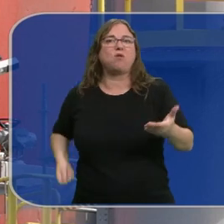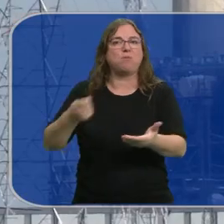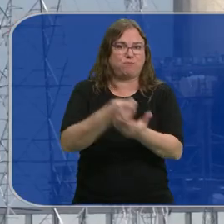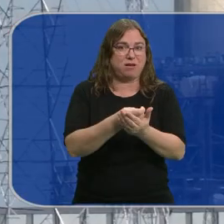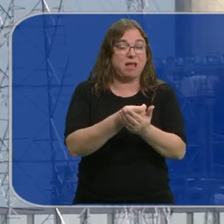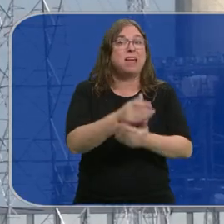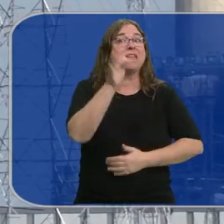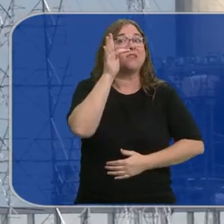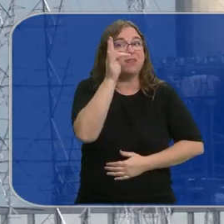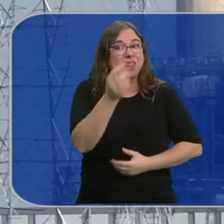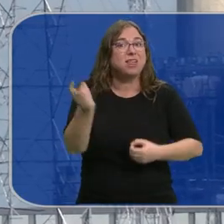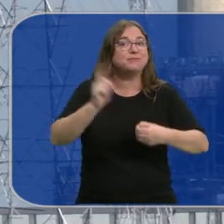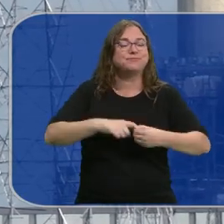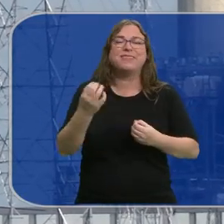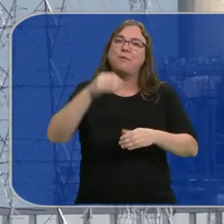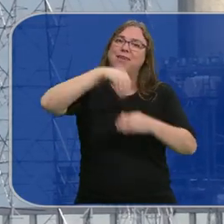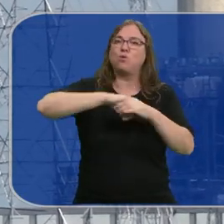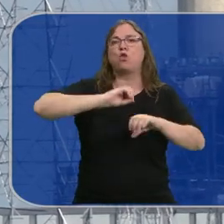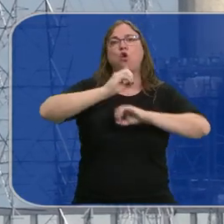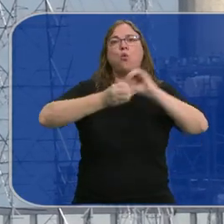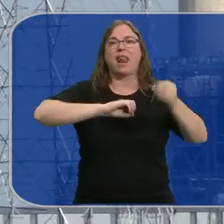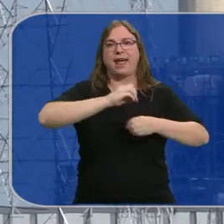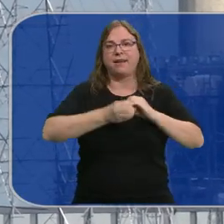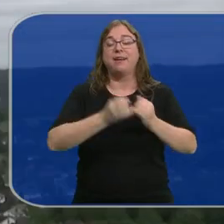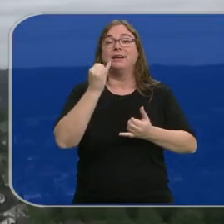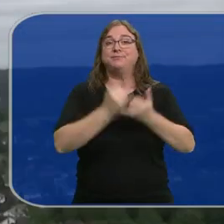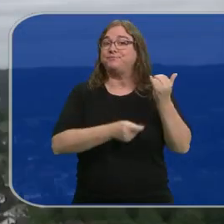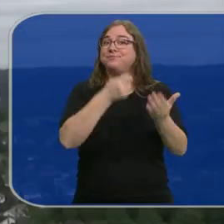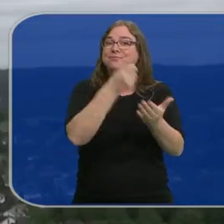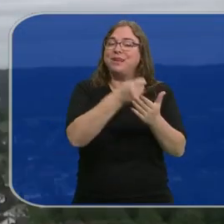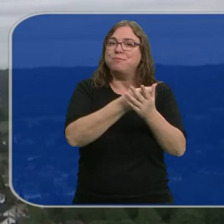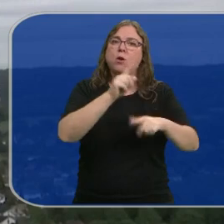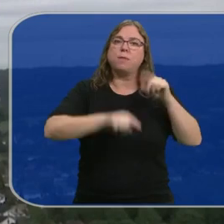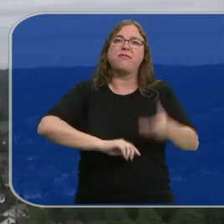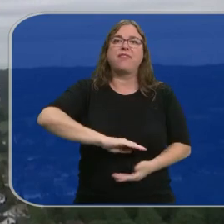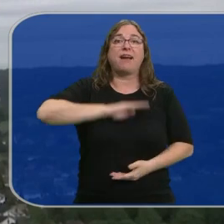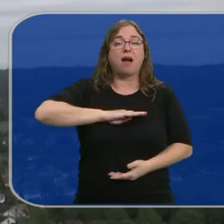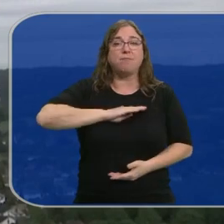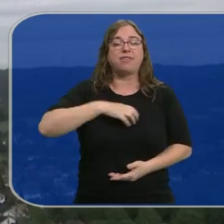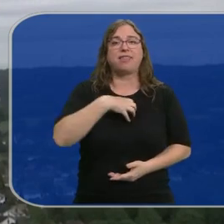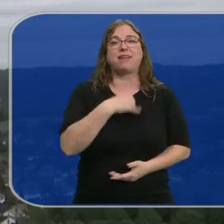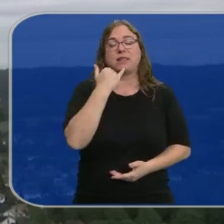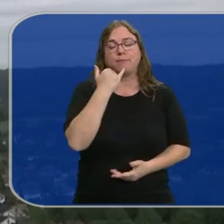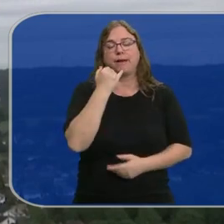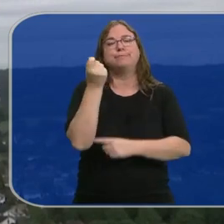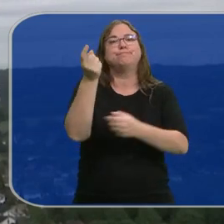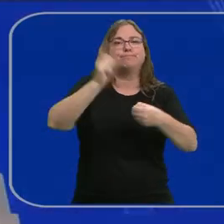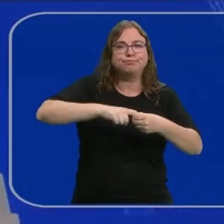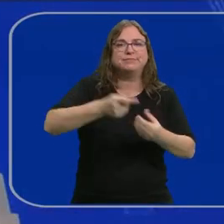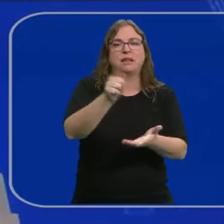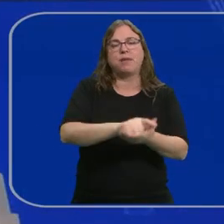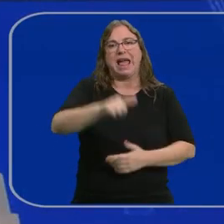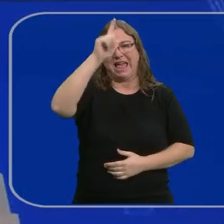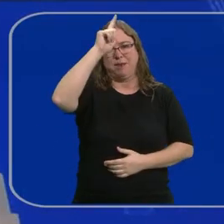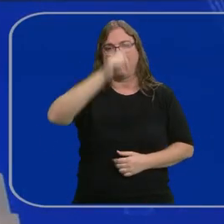Para que Francia lo avalara, incluya la nuclear entre las beneficiarias. Y al crear pagos por capacidad a las térmicas, también lo ha secundado Alemania. Será